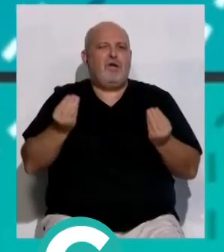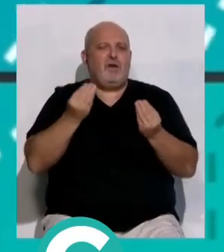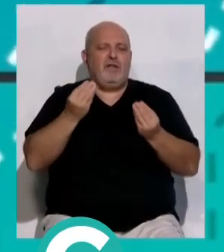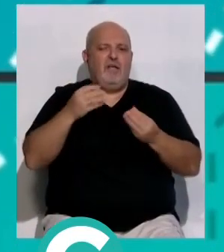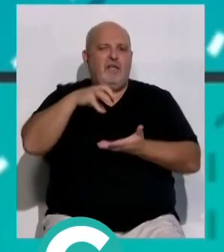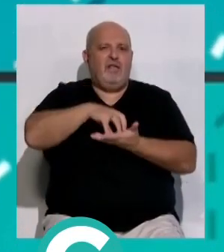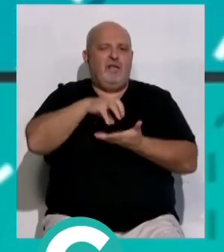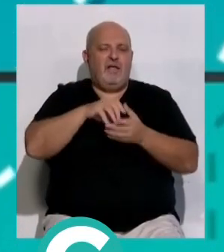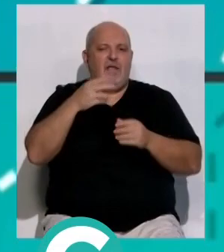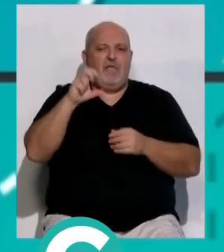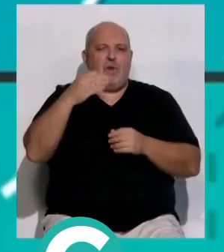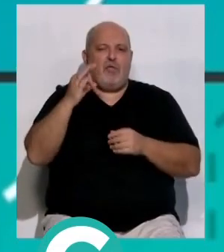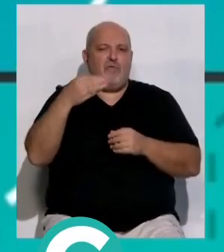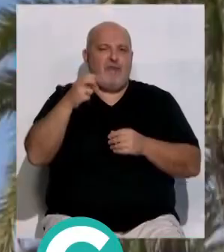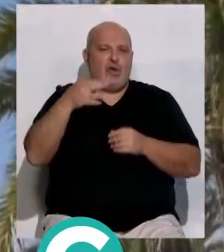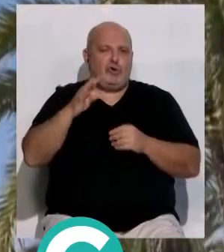del centro Eduardo Benot.